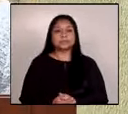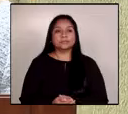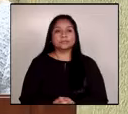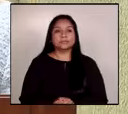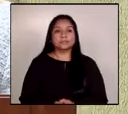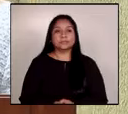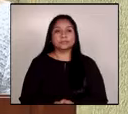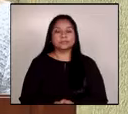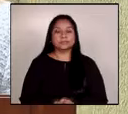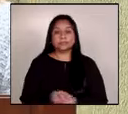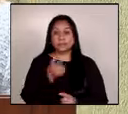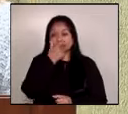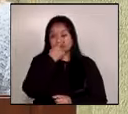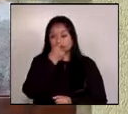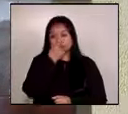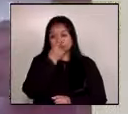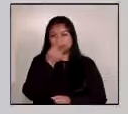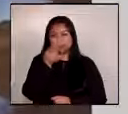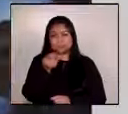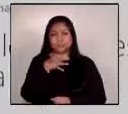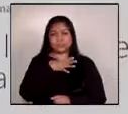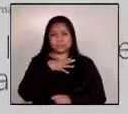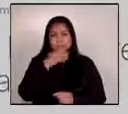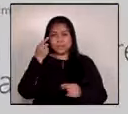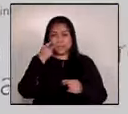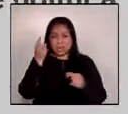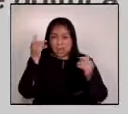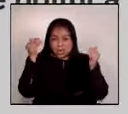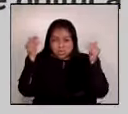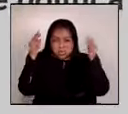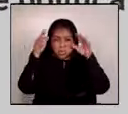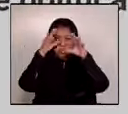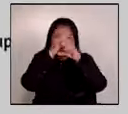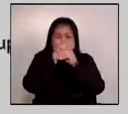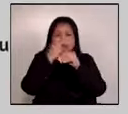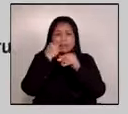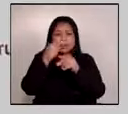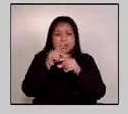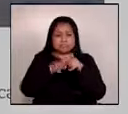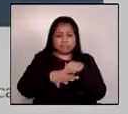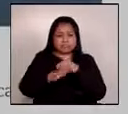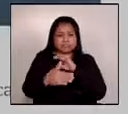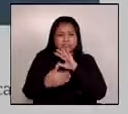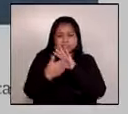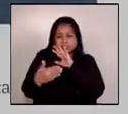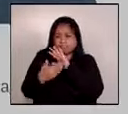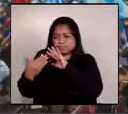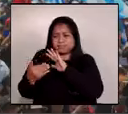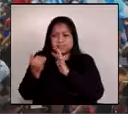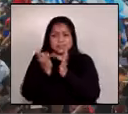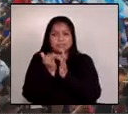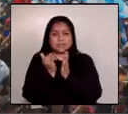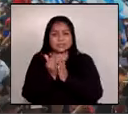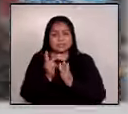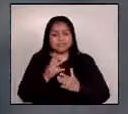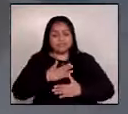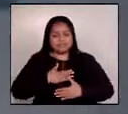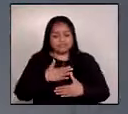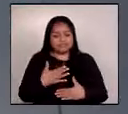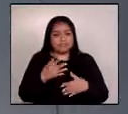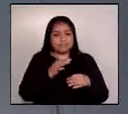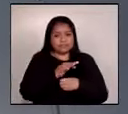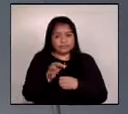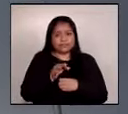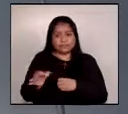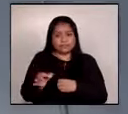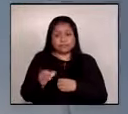la corrupción ha sido una sombra extensa y oscura sobre guatemala dañando nuestras instituciones y la confianza de nuestro pueblo frente